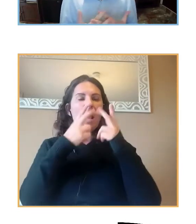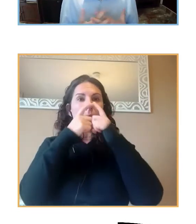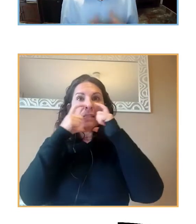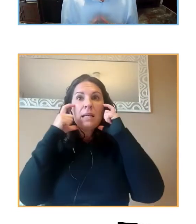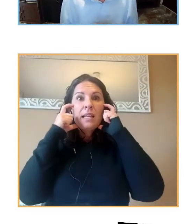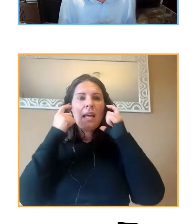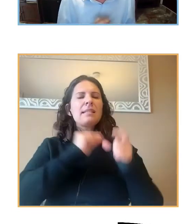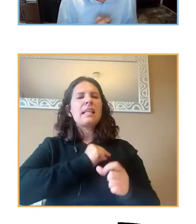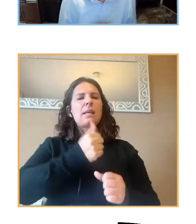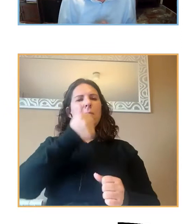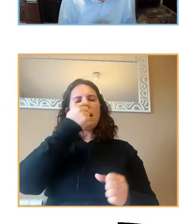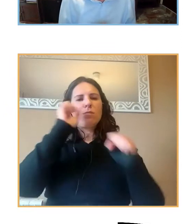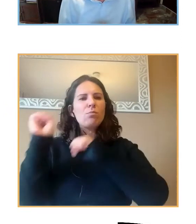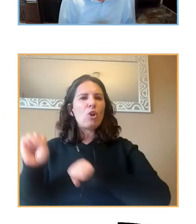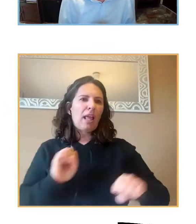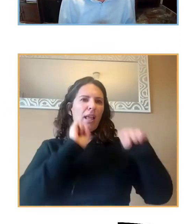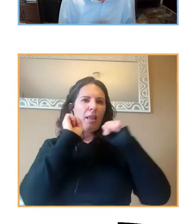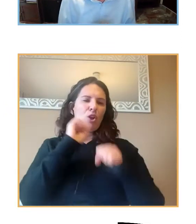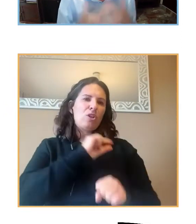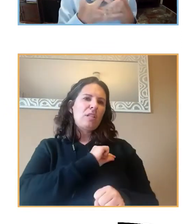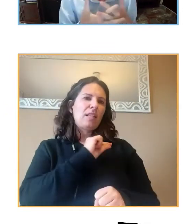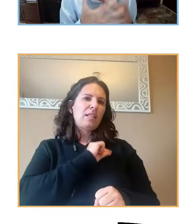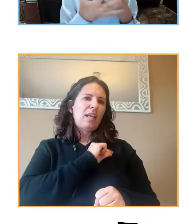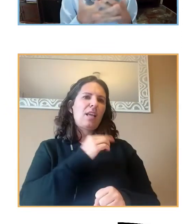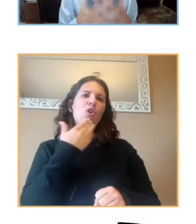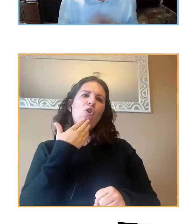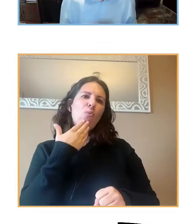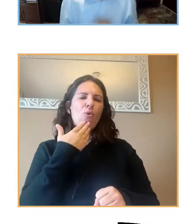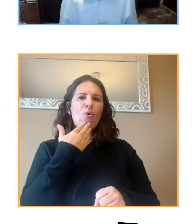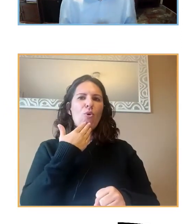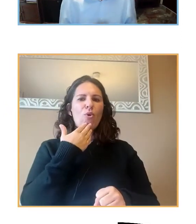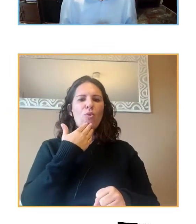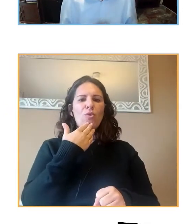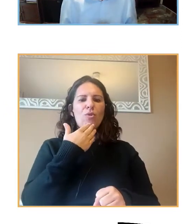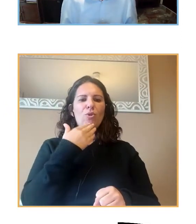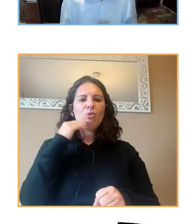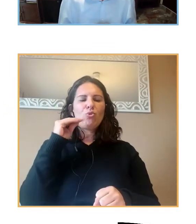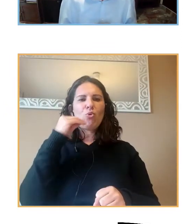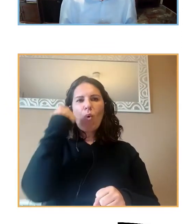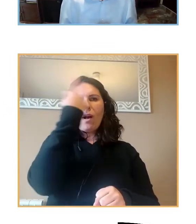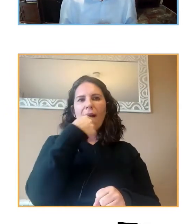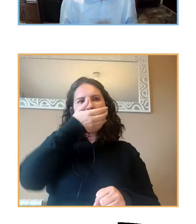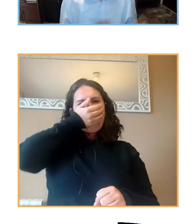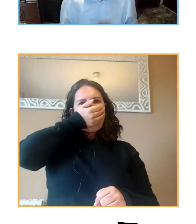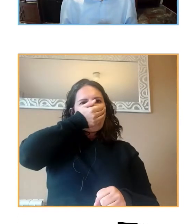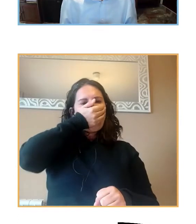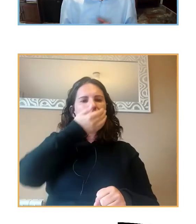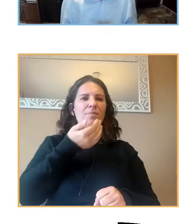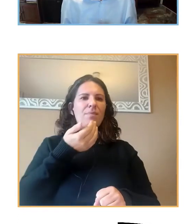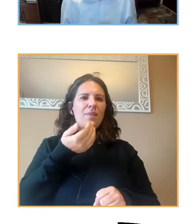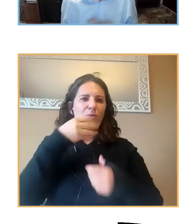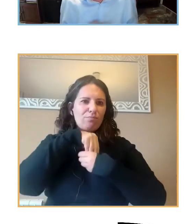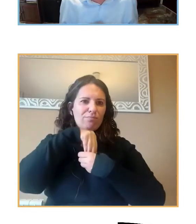un poco de ocultar su rostro, su personalidad o su